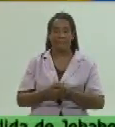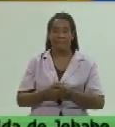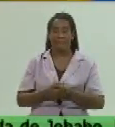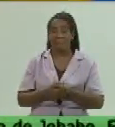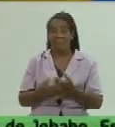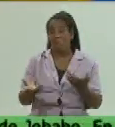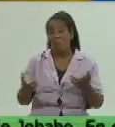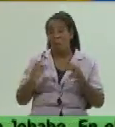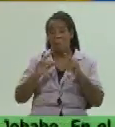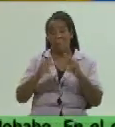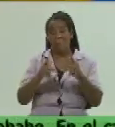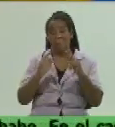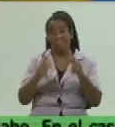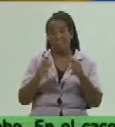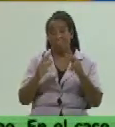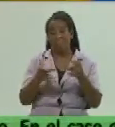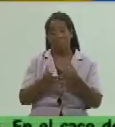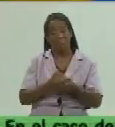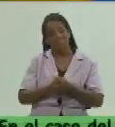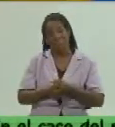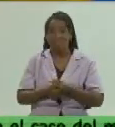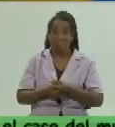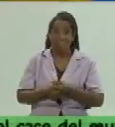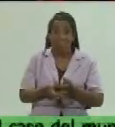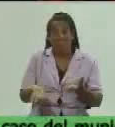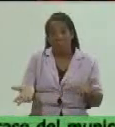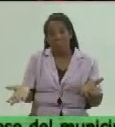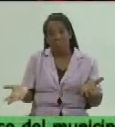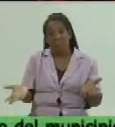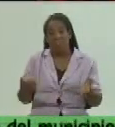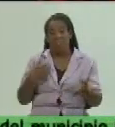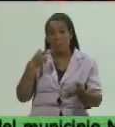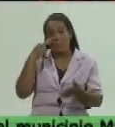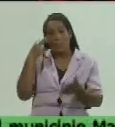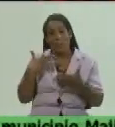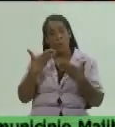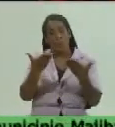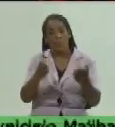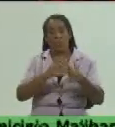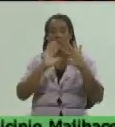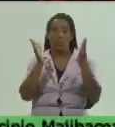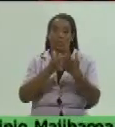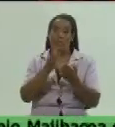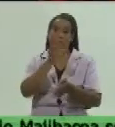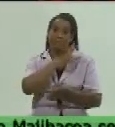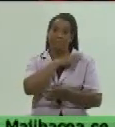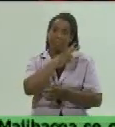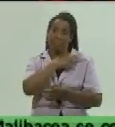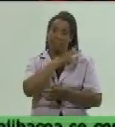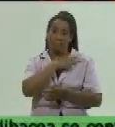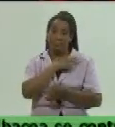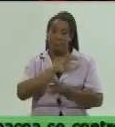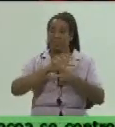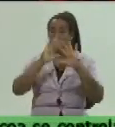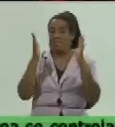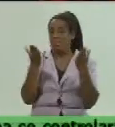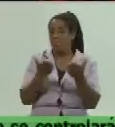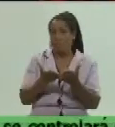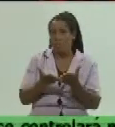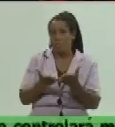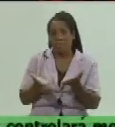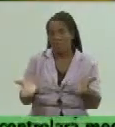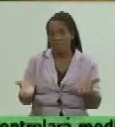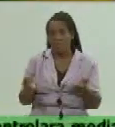a reiterar nosotros hoy yo creo que de hecho bueno se le hizo un reconocimiento a todas las autoridades y yo diría a todos los los